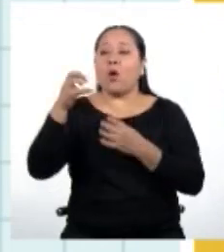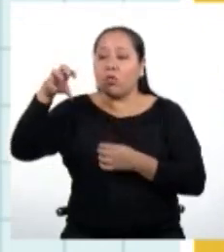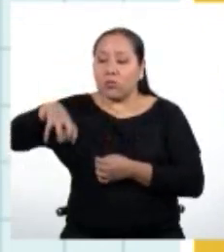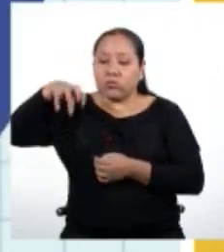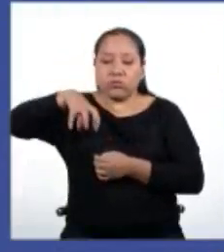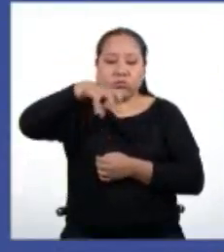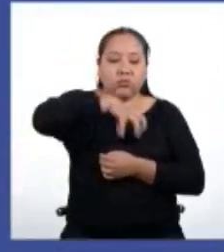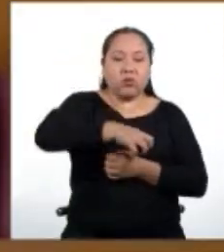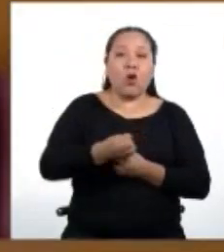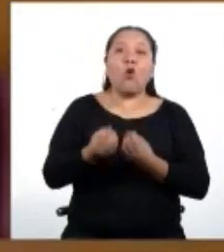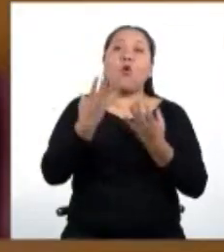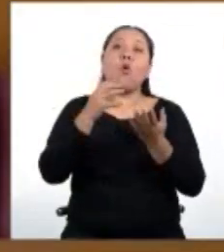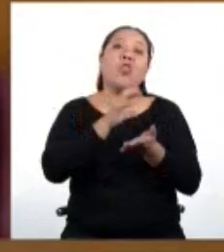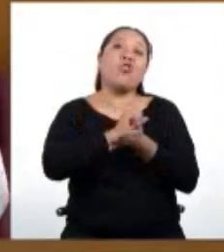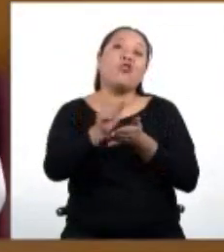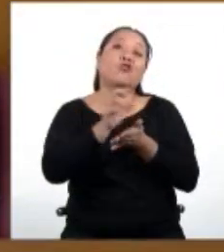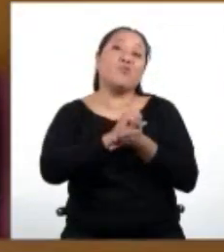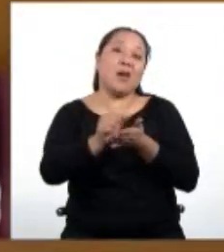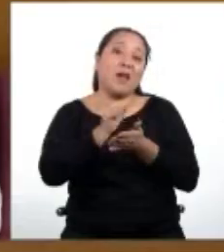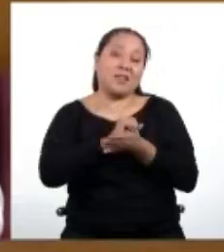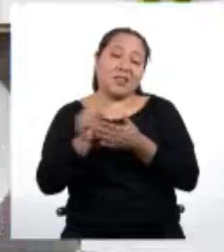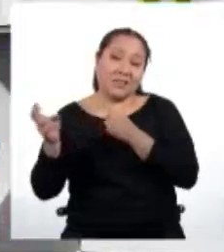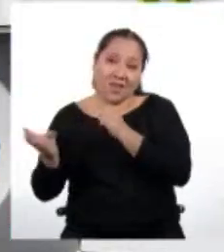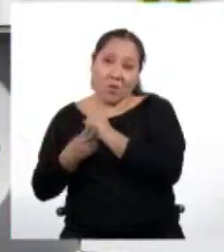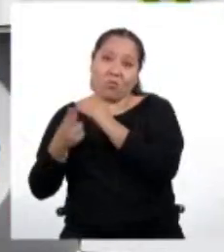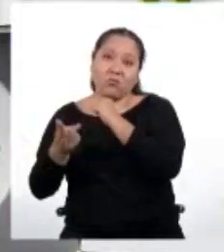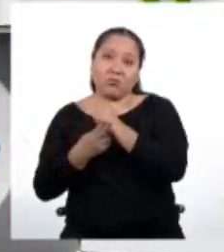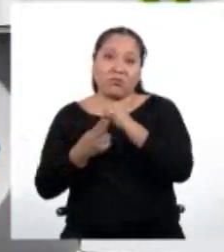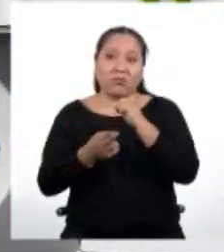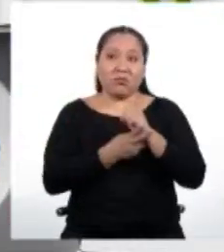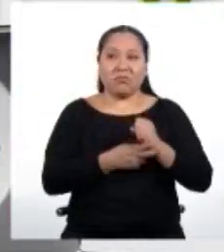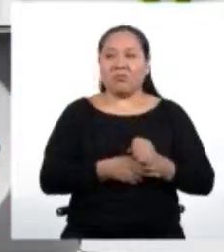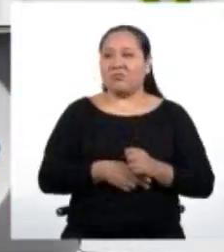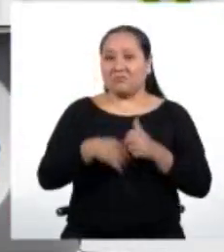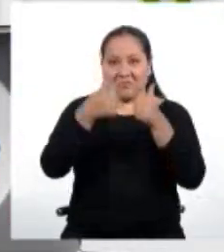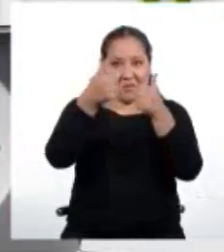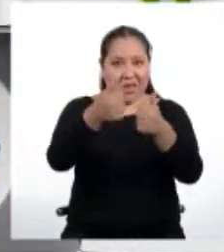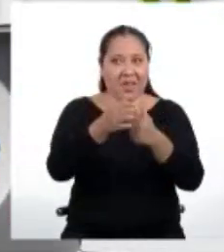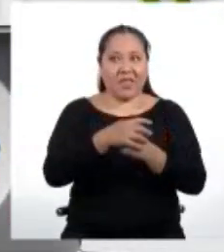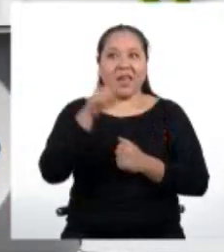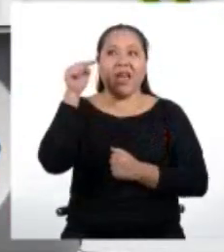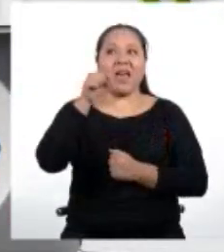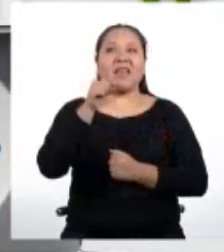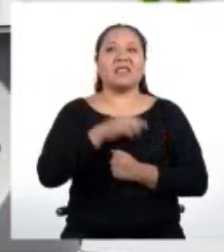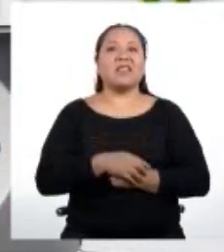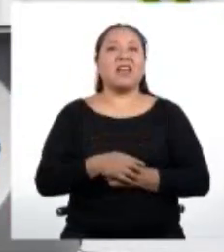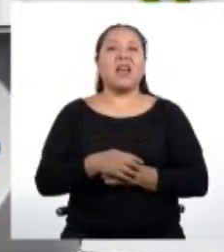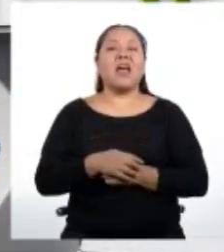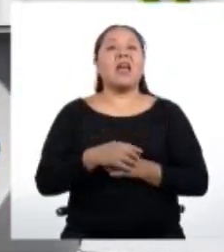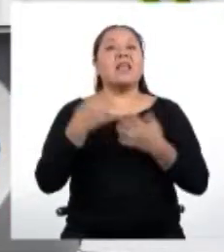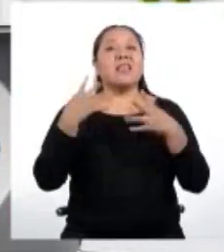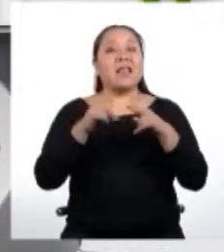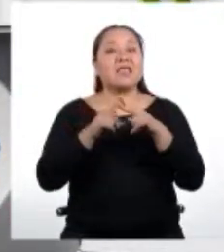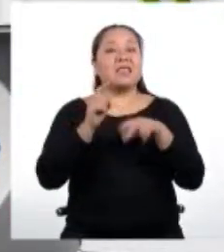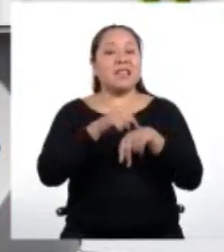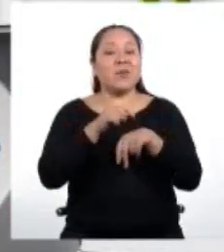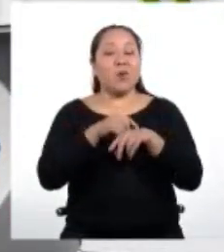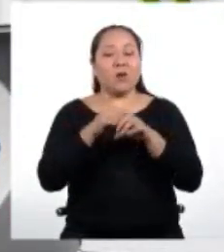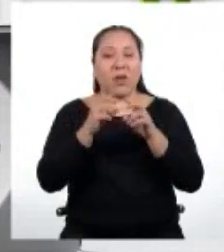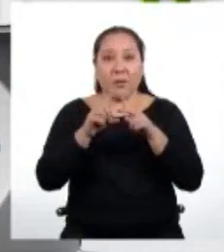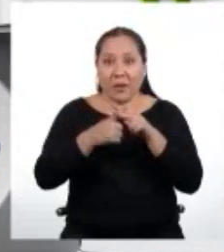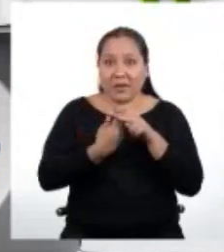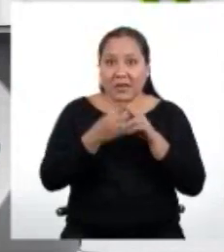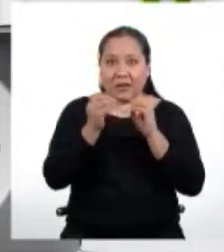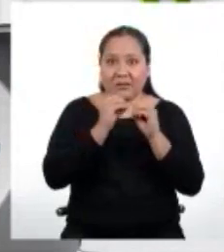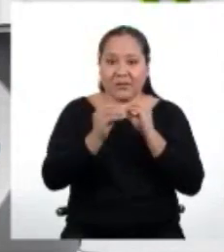o sea, el número de meses que ahorró Hugo. Muy bien, es hora de poner manos a la obra. En primer lugar,